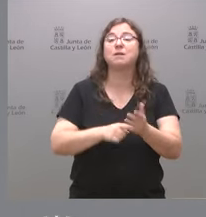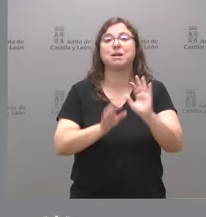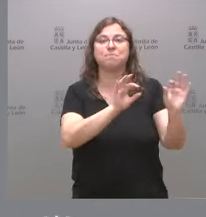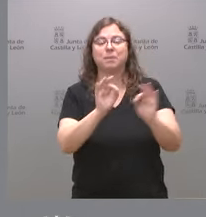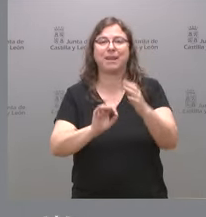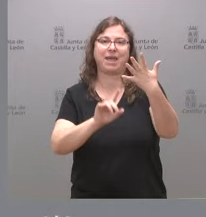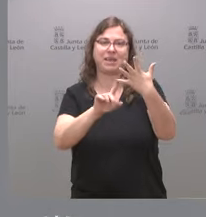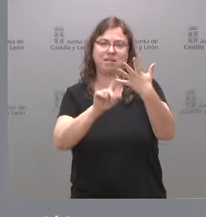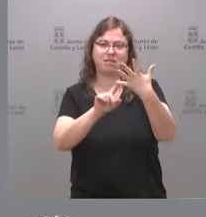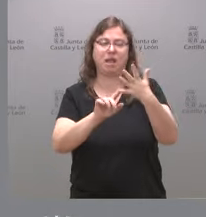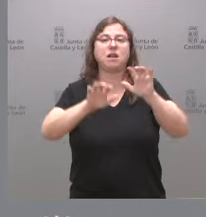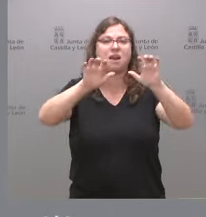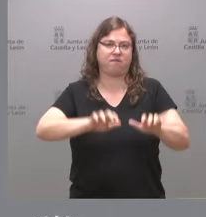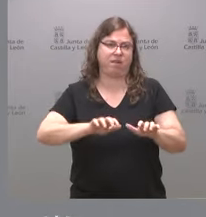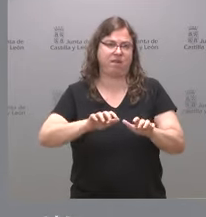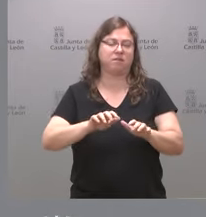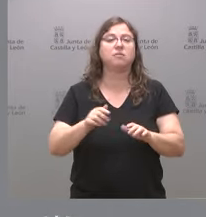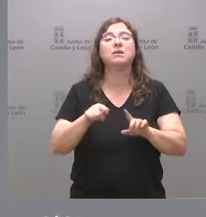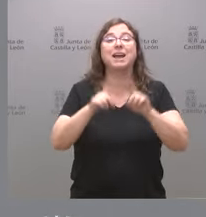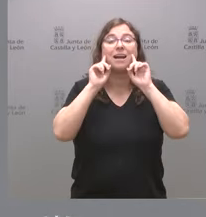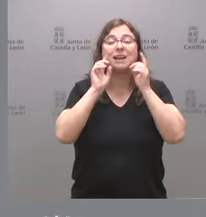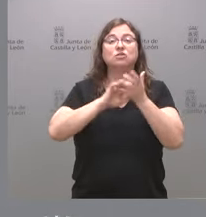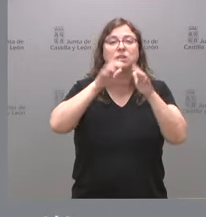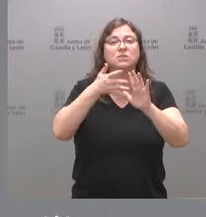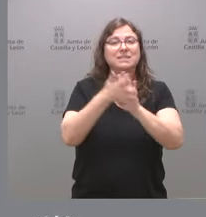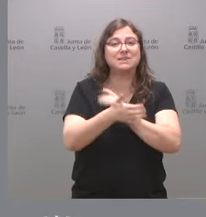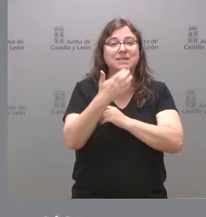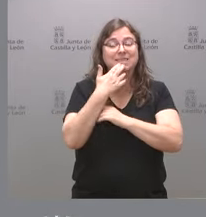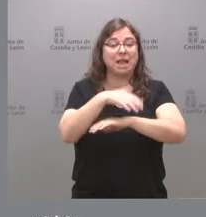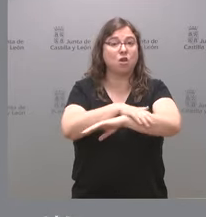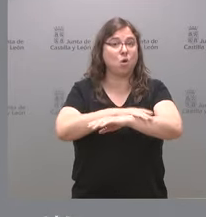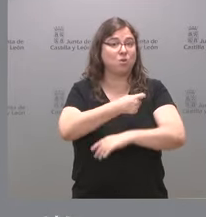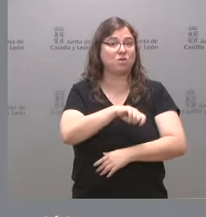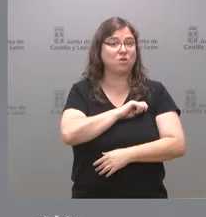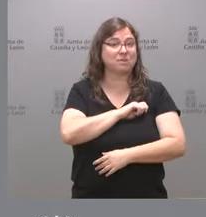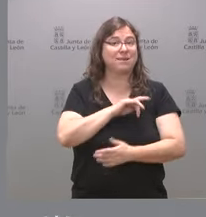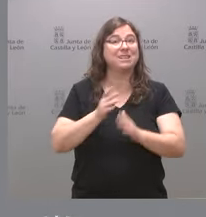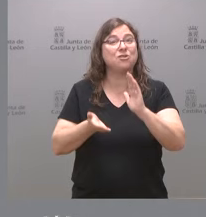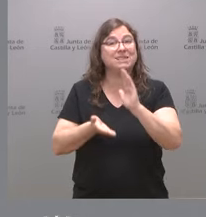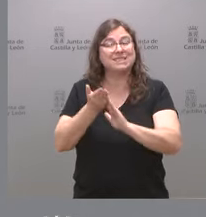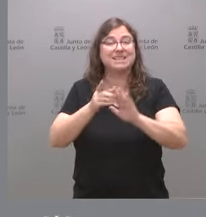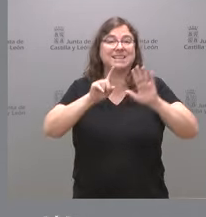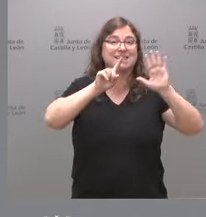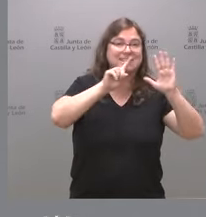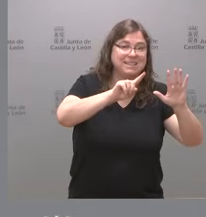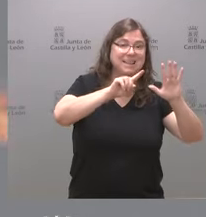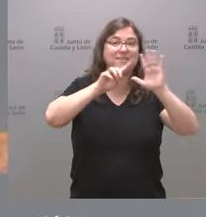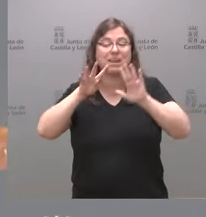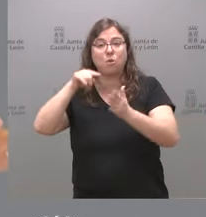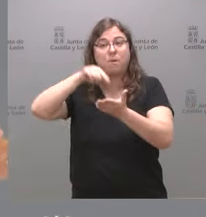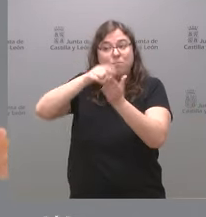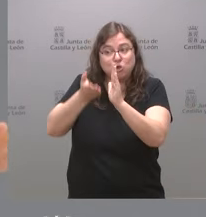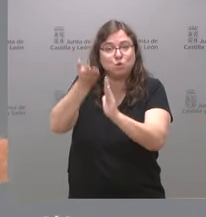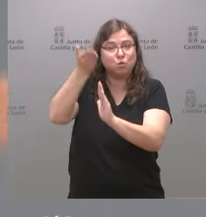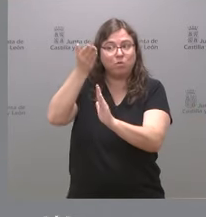rebaja fiscal. Esto supone en el caso de Castilla y León que mientras el Gobierno de España ha subido 69 impuestos estos